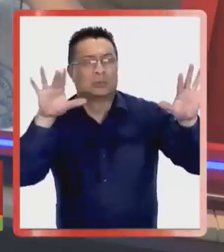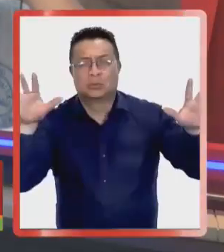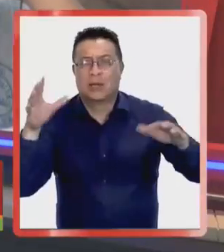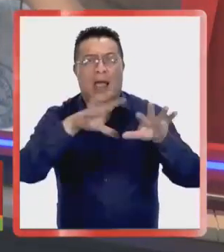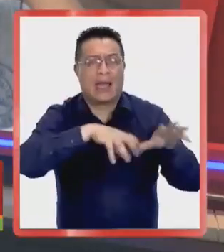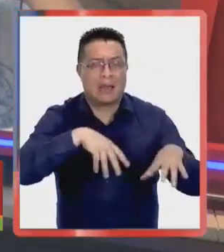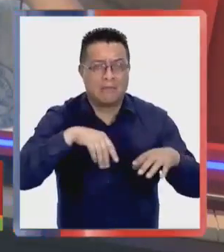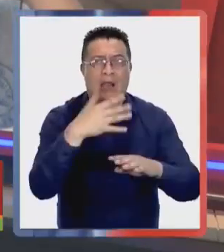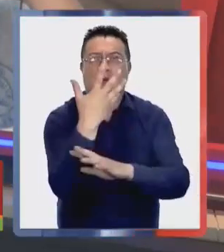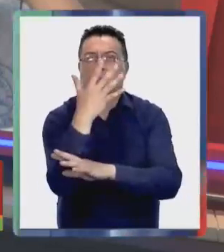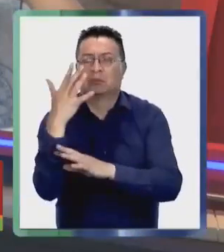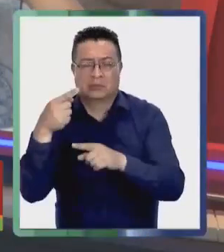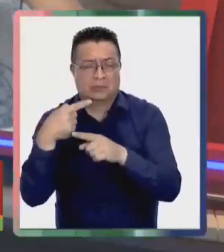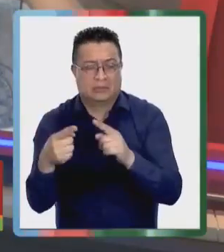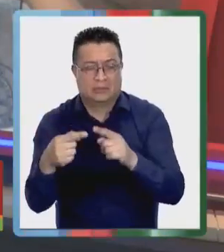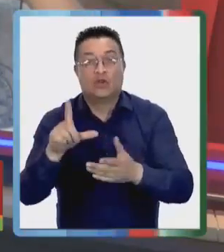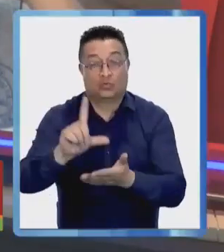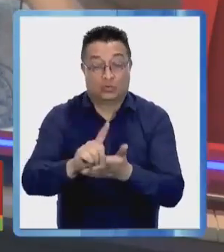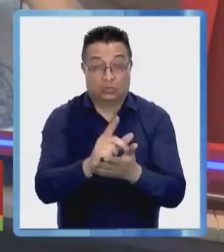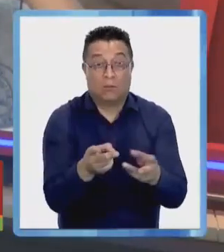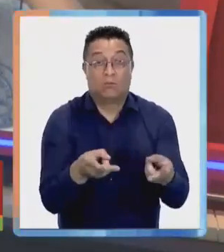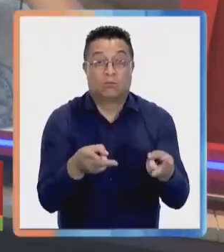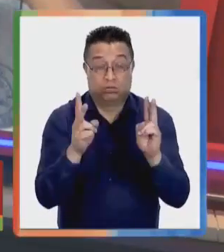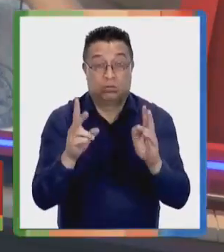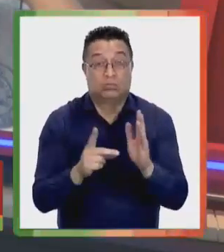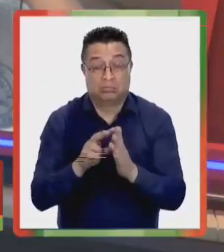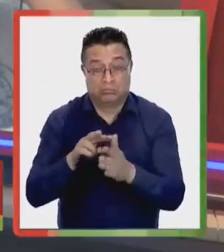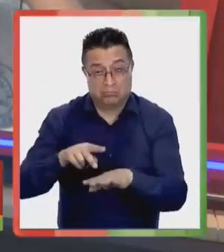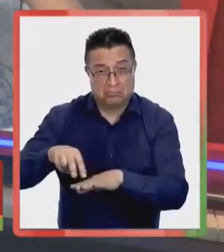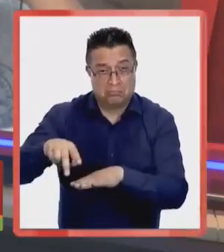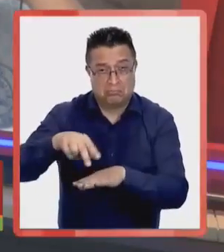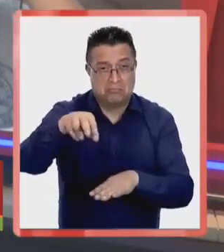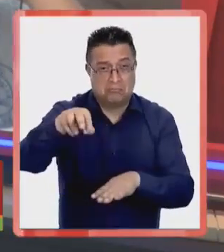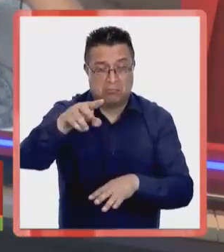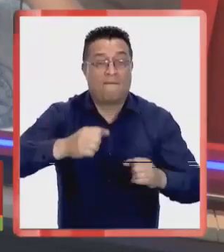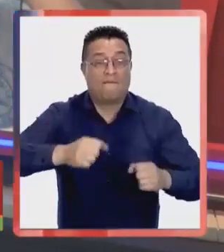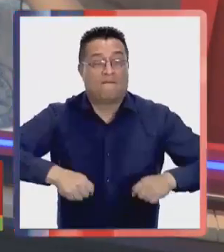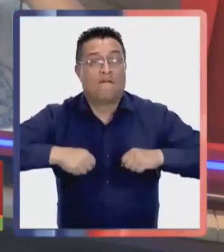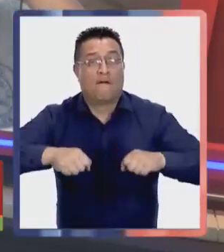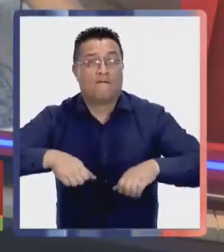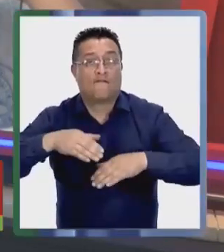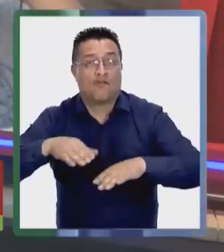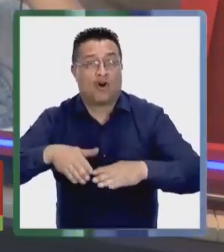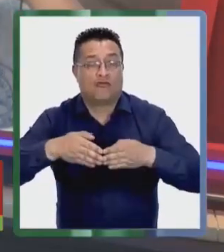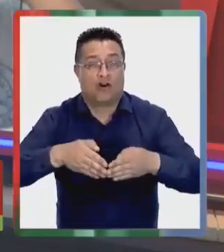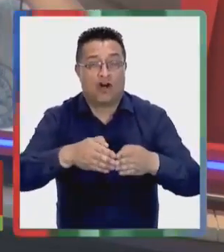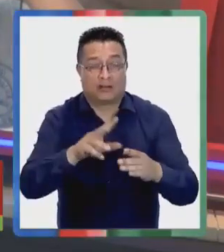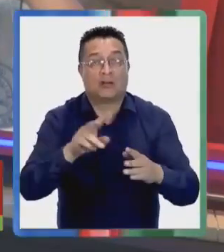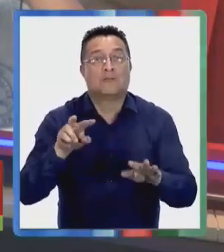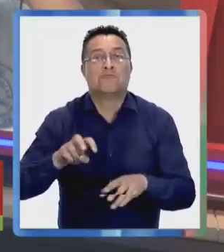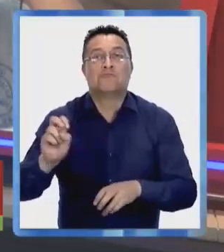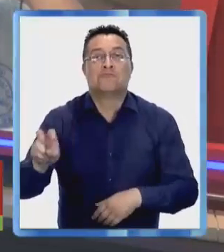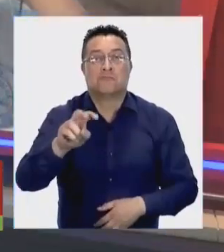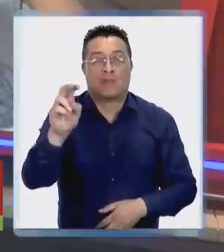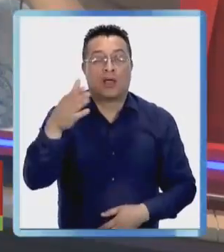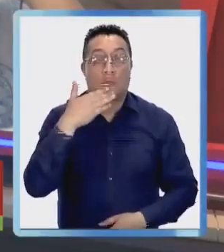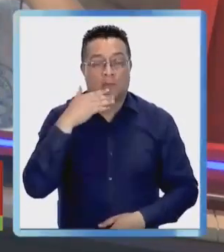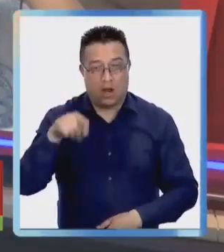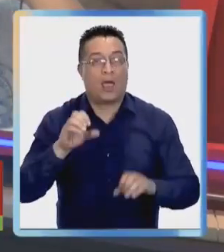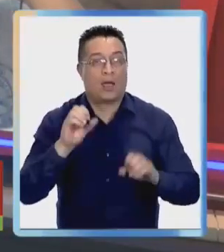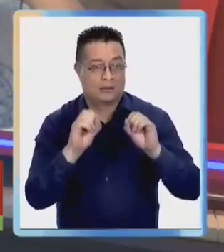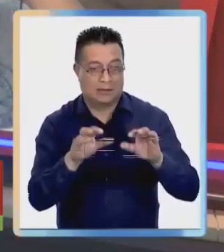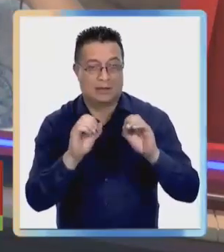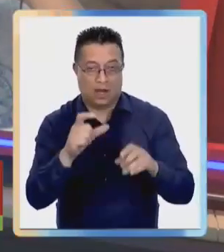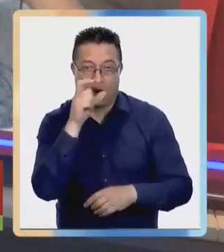flora y fauna. Cuenta con sectores habilitados para desarrollar caminatas, paseos en bote y senderismo, y ahora también sirvió como sala de